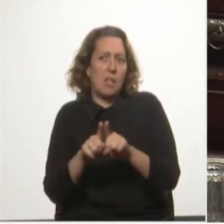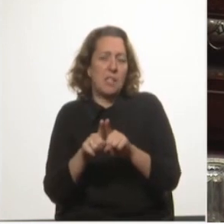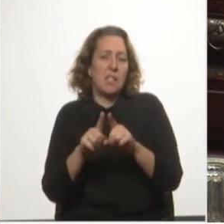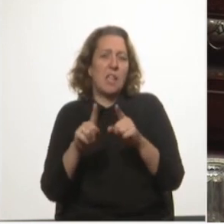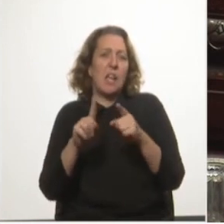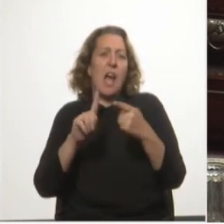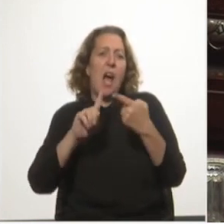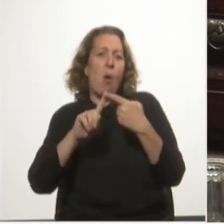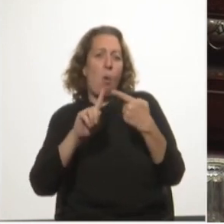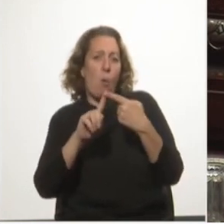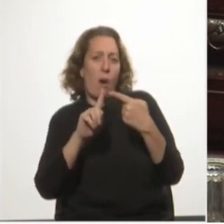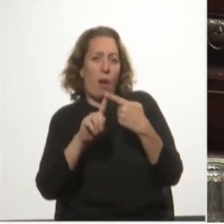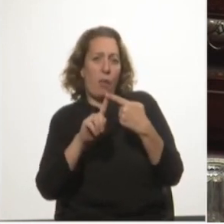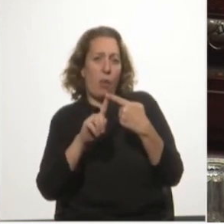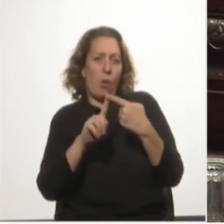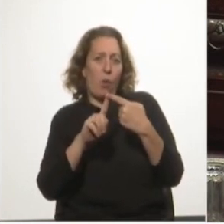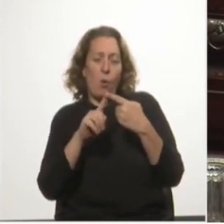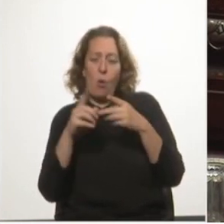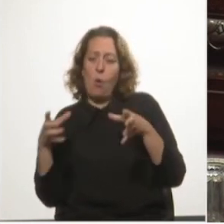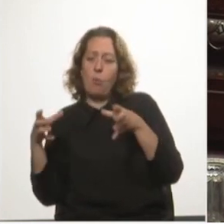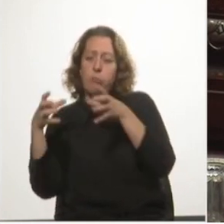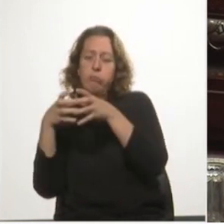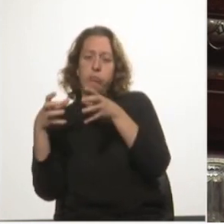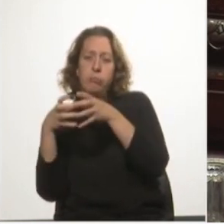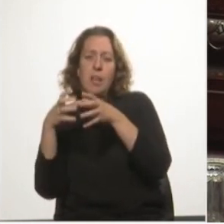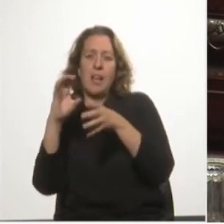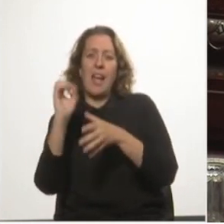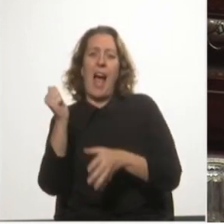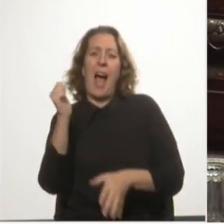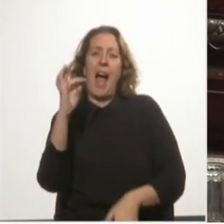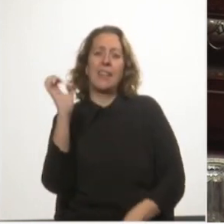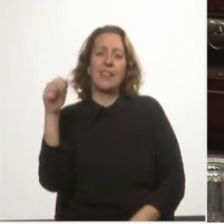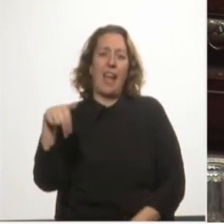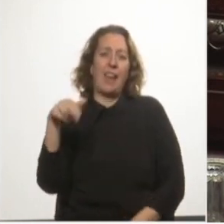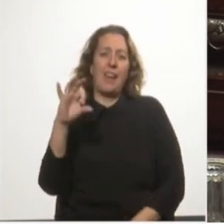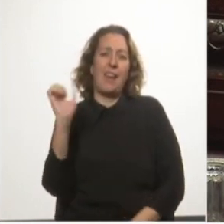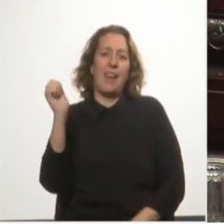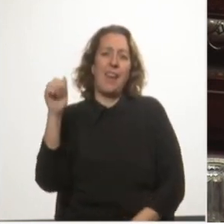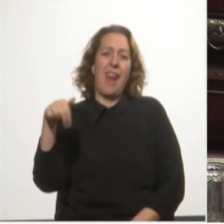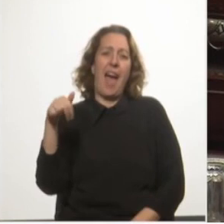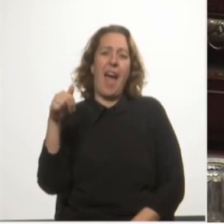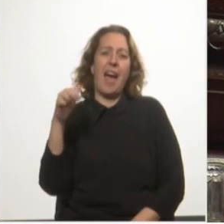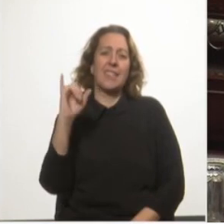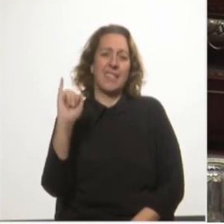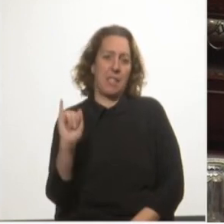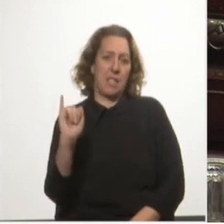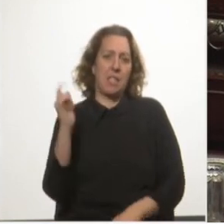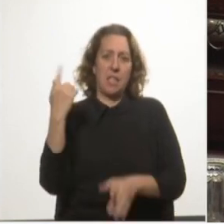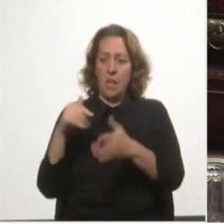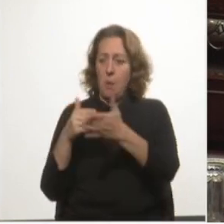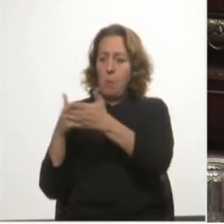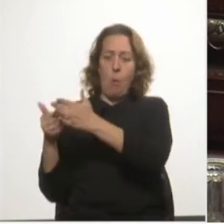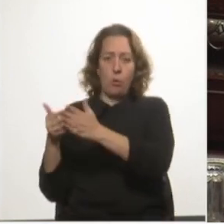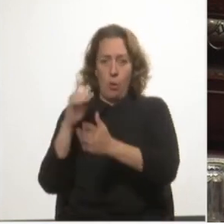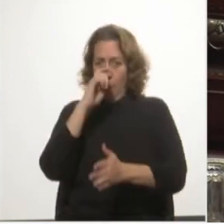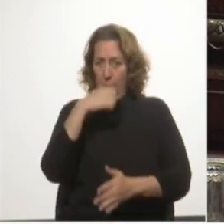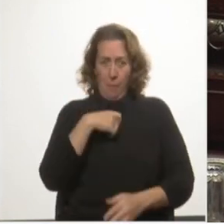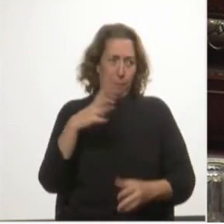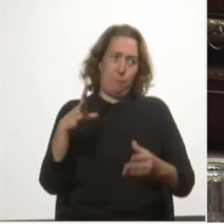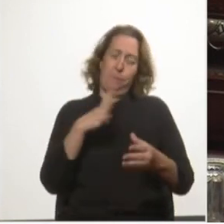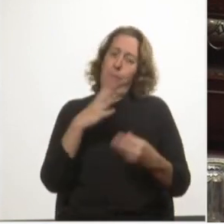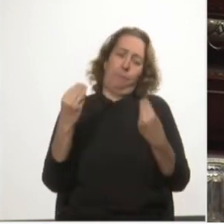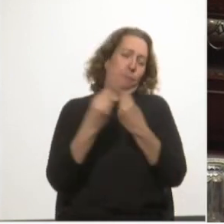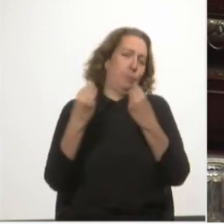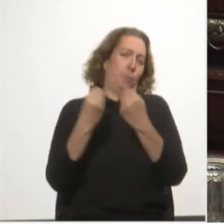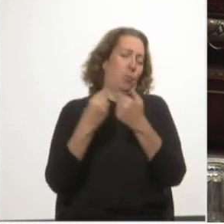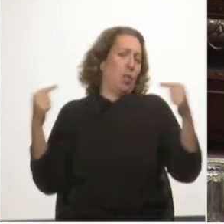el acuerdo con la Corporación Catón-Nací en el puerto de Montevideo, con tantas ilegalidades, tan